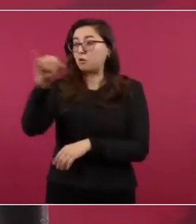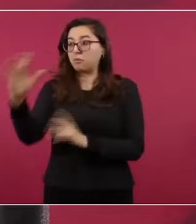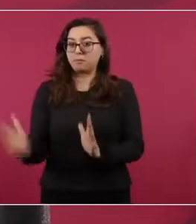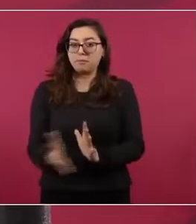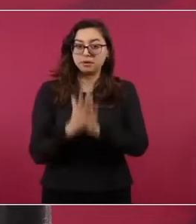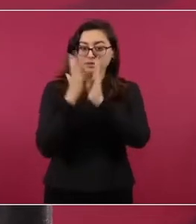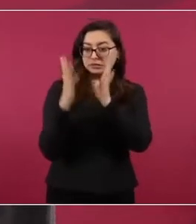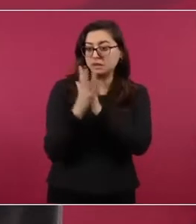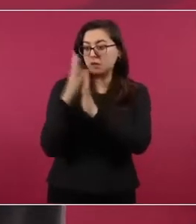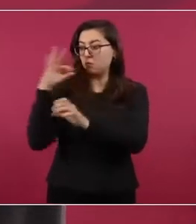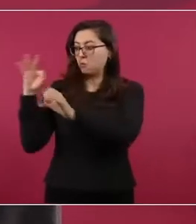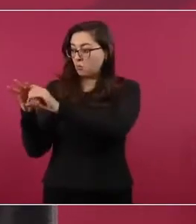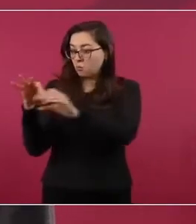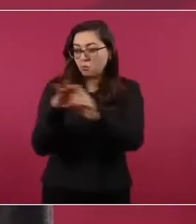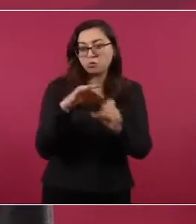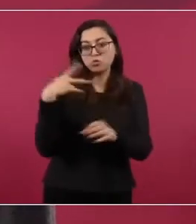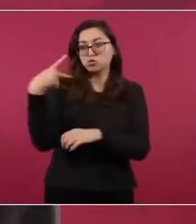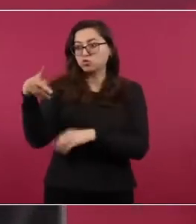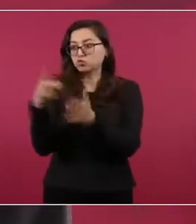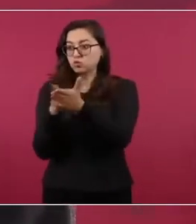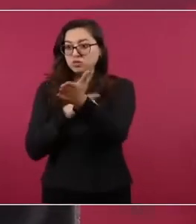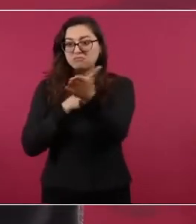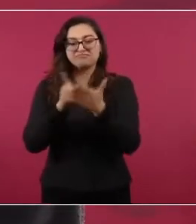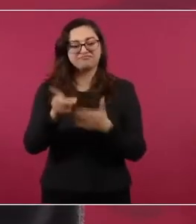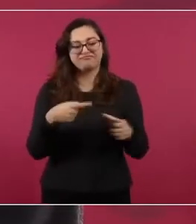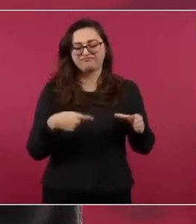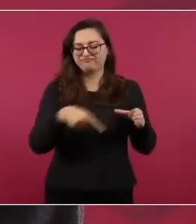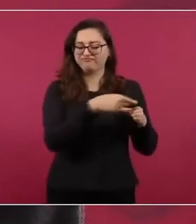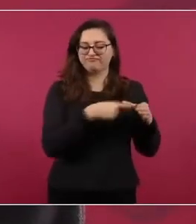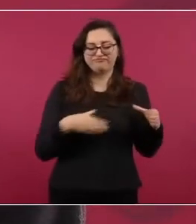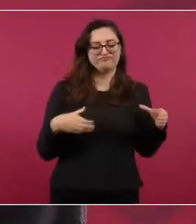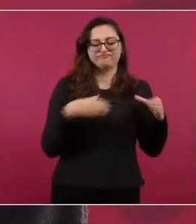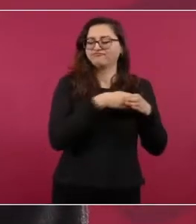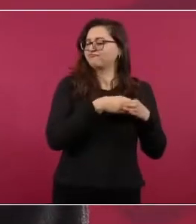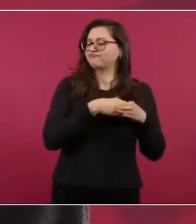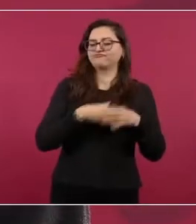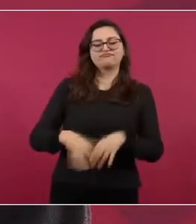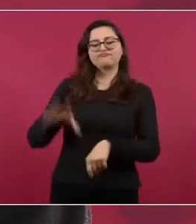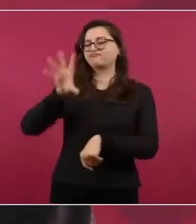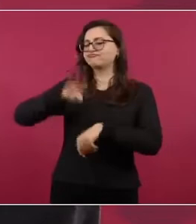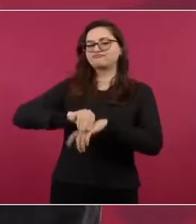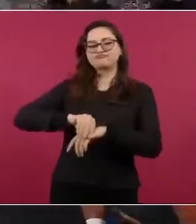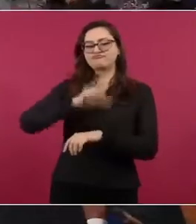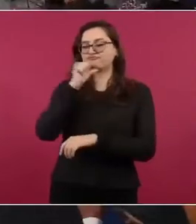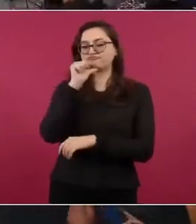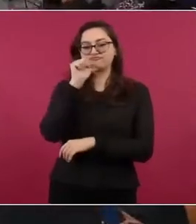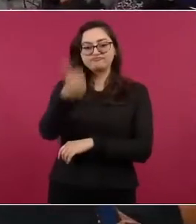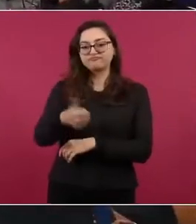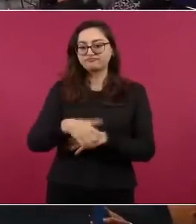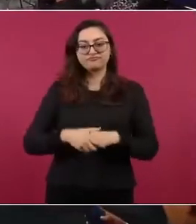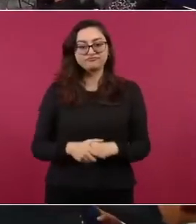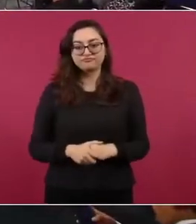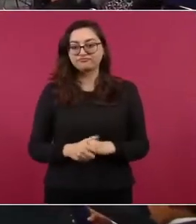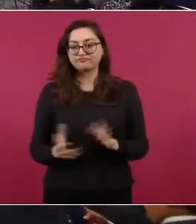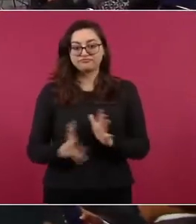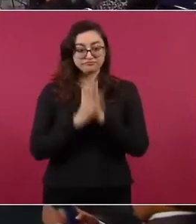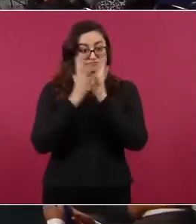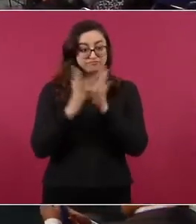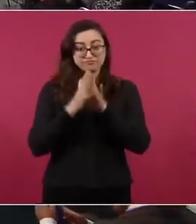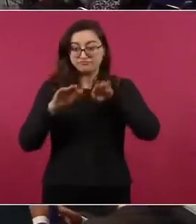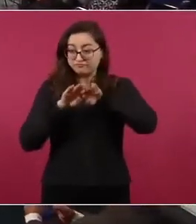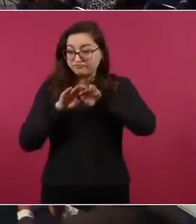y ejercen sus derechos políticos y que haya una auténtica democracia.